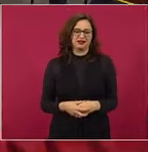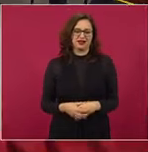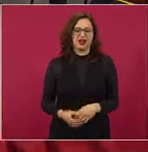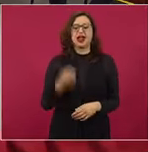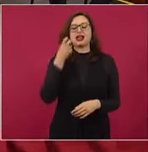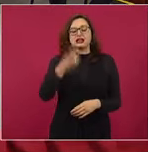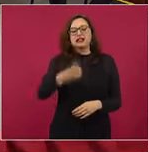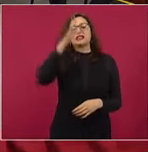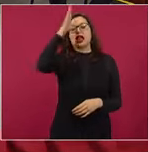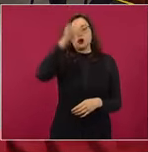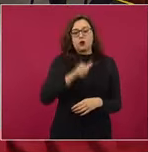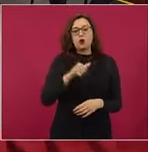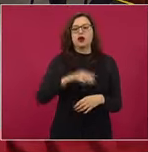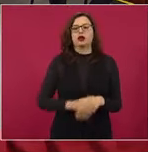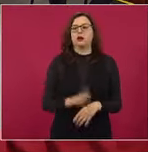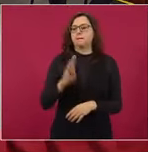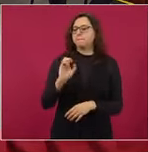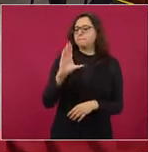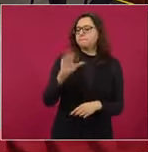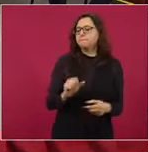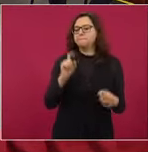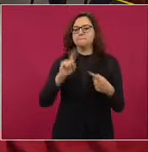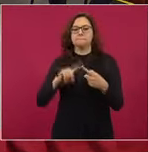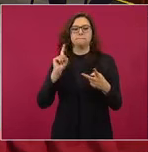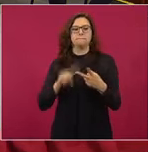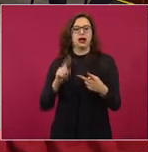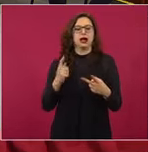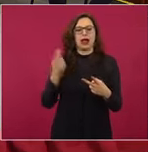Son las becas, son las pensiones,